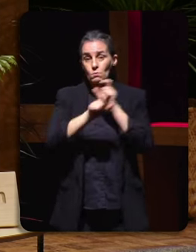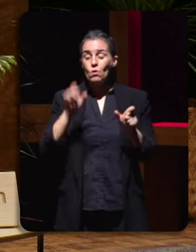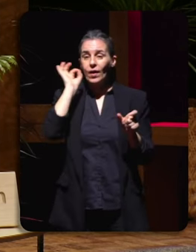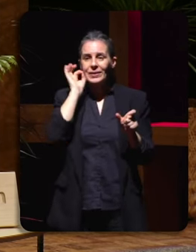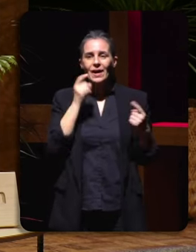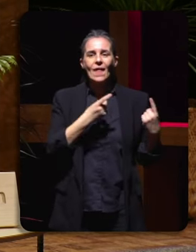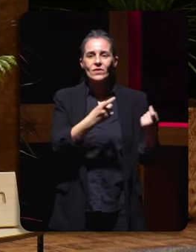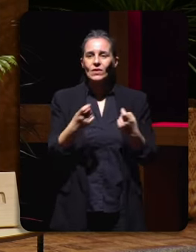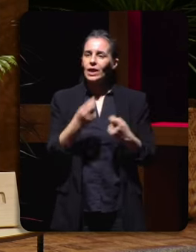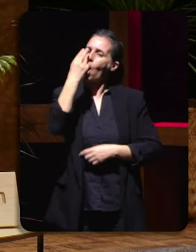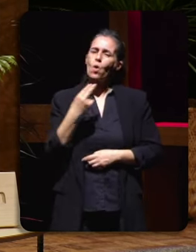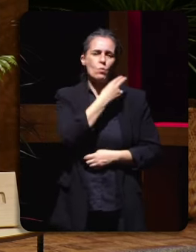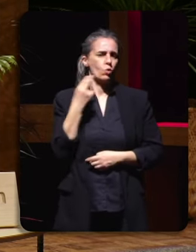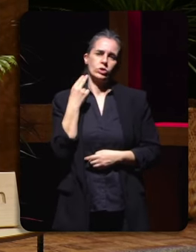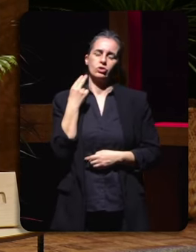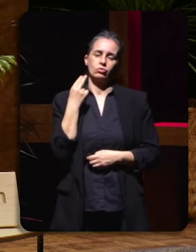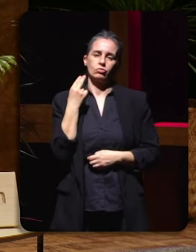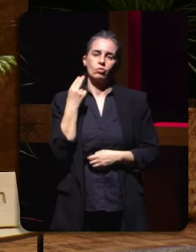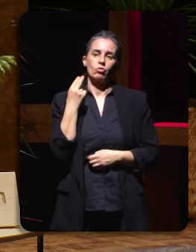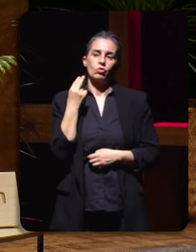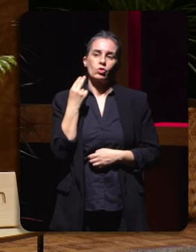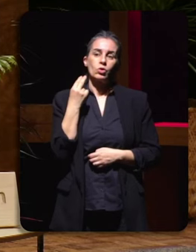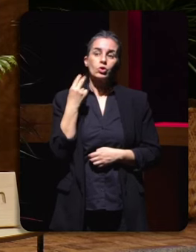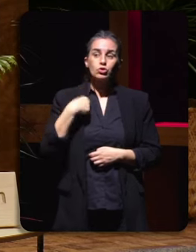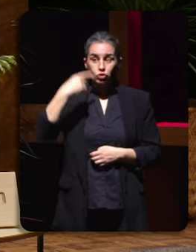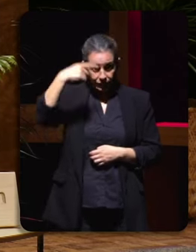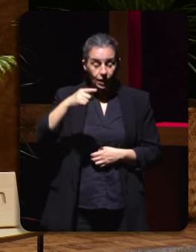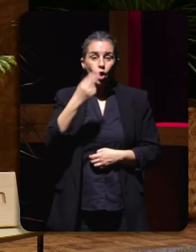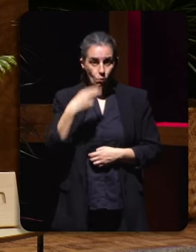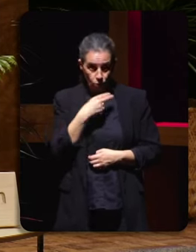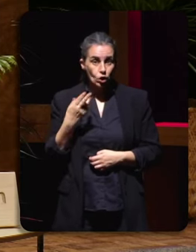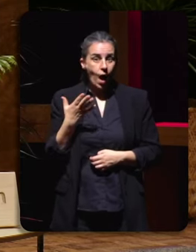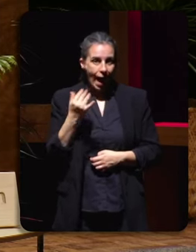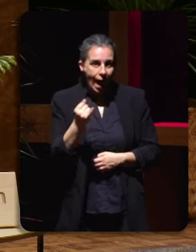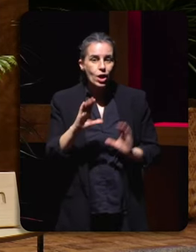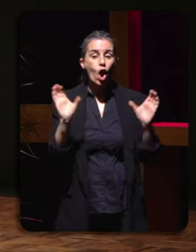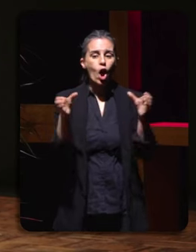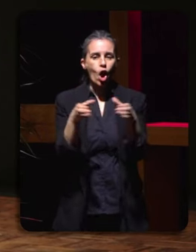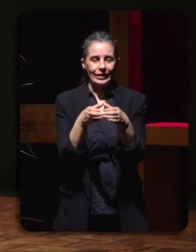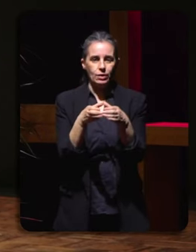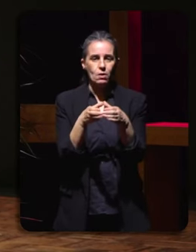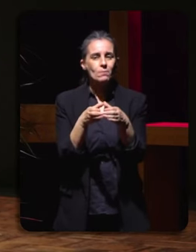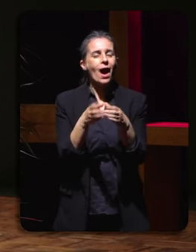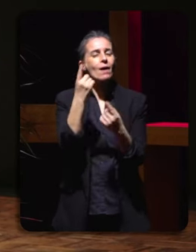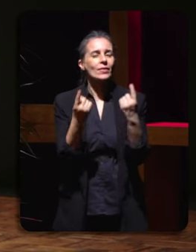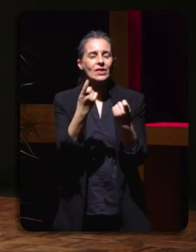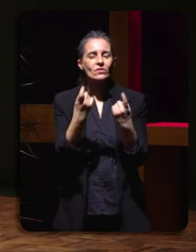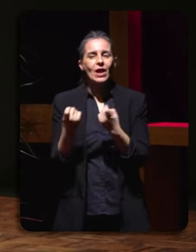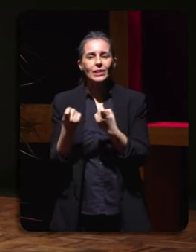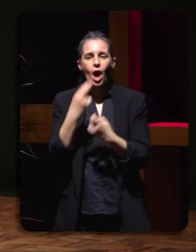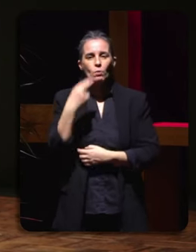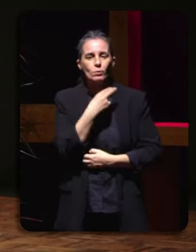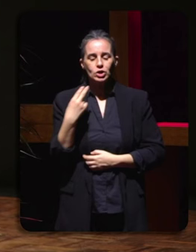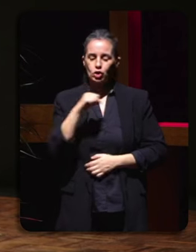necesitamos un maior compromiso Eu xa sei que que si que o temos como colectivo pero a veces necesitamos un maior compromiso